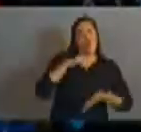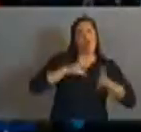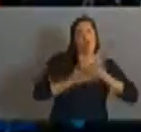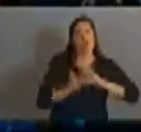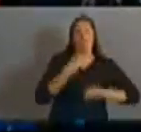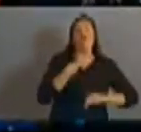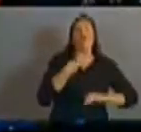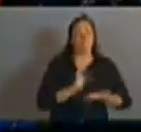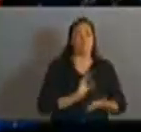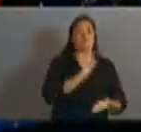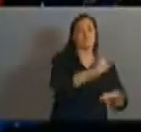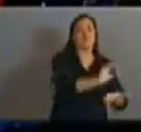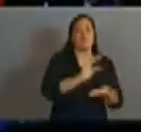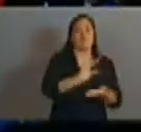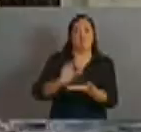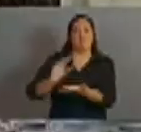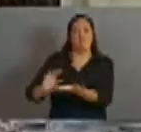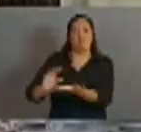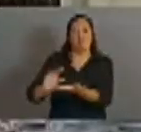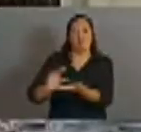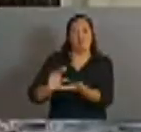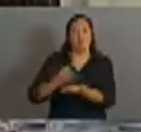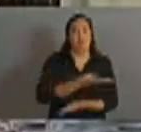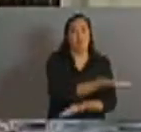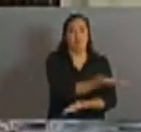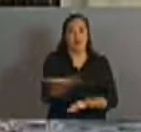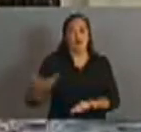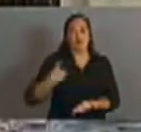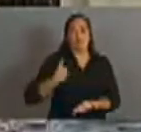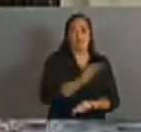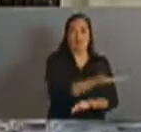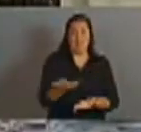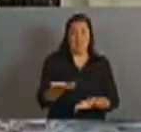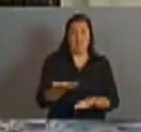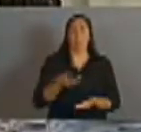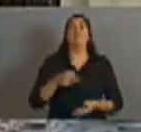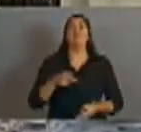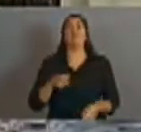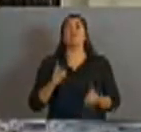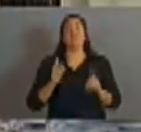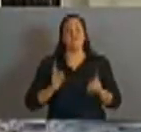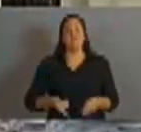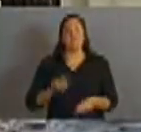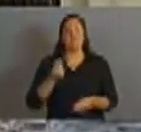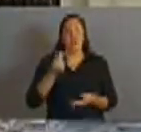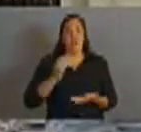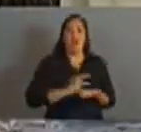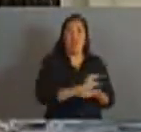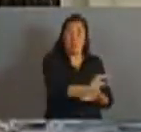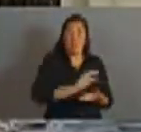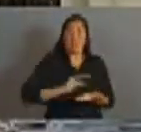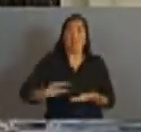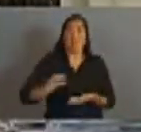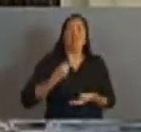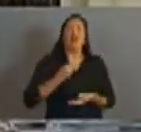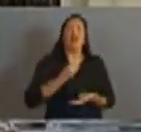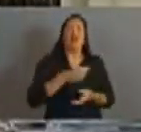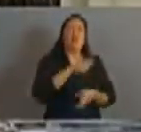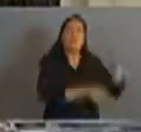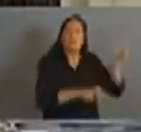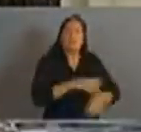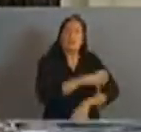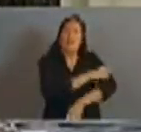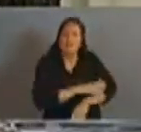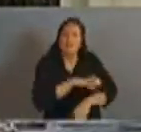Esto es textual y transferencias monetarias dirigidas a los sectores de menores